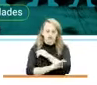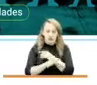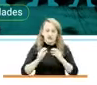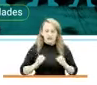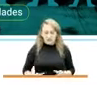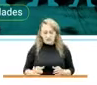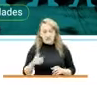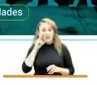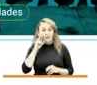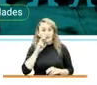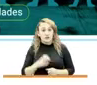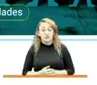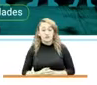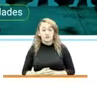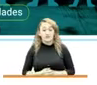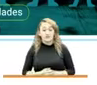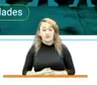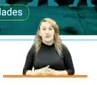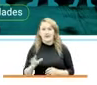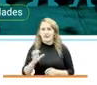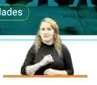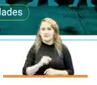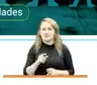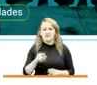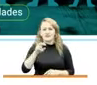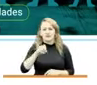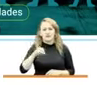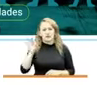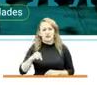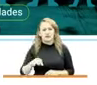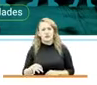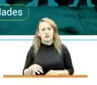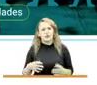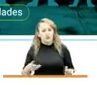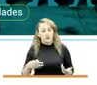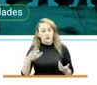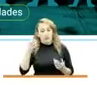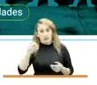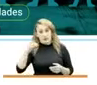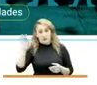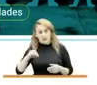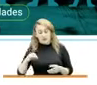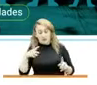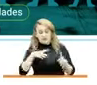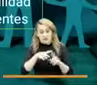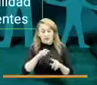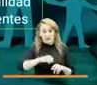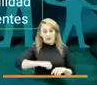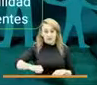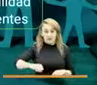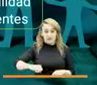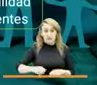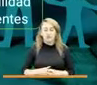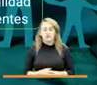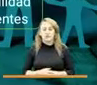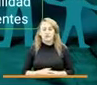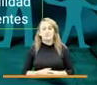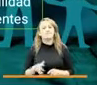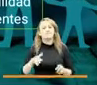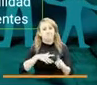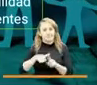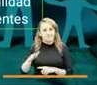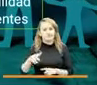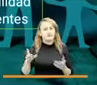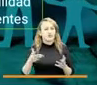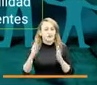Y desafortunadamente el 70% de ese 40% que ha visto afectados sus derechos, esas afectaciones ocurren